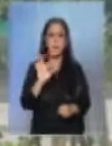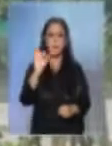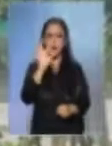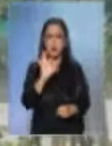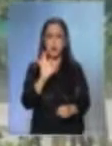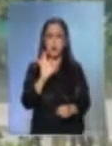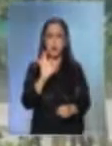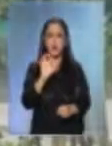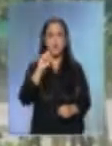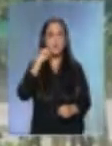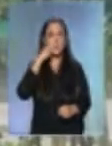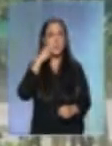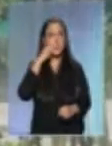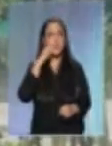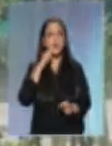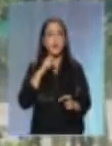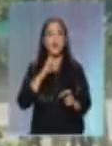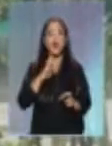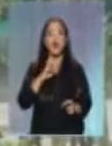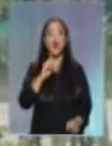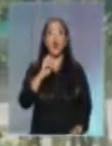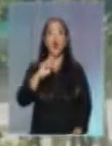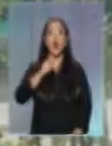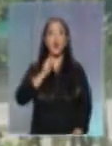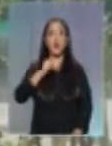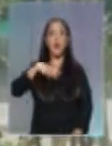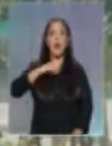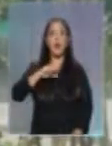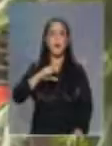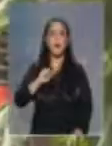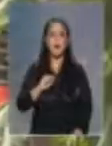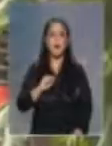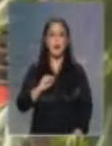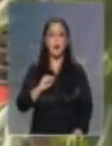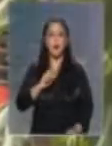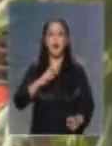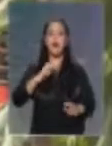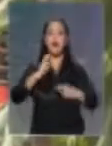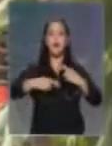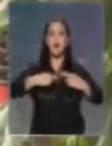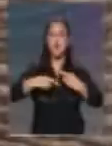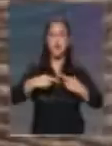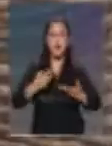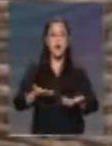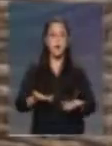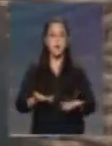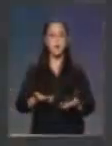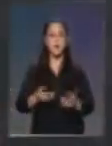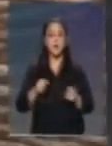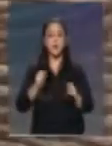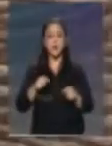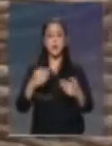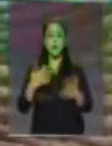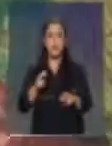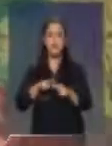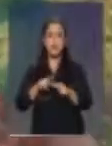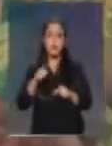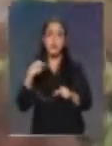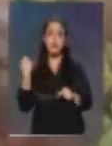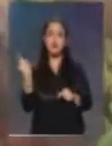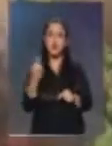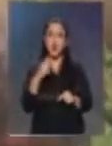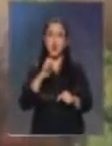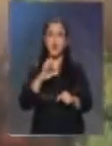orgánica, y esta es la fracción, digamos, a la que nosotros le apuntamos con las iniciativas que desplegamos acá en el ecoparque.